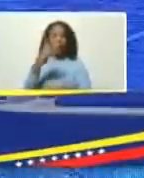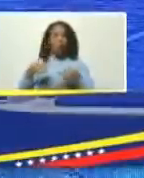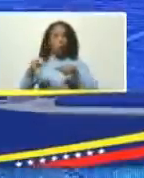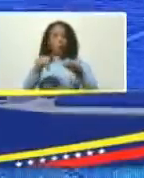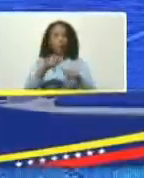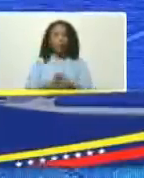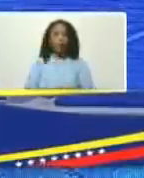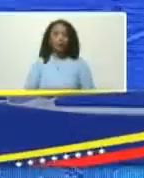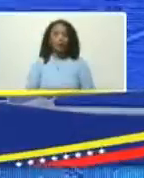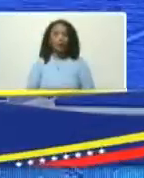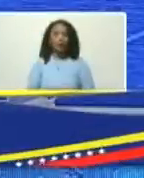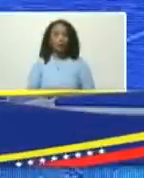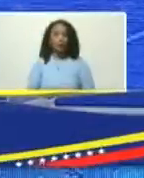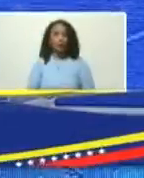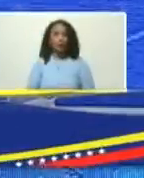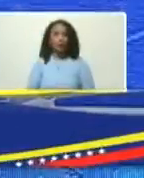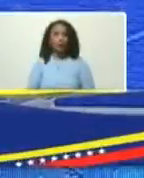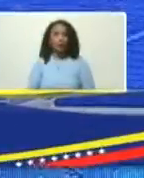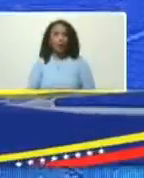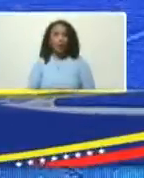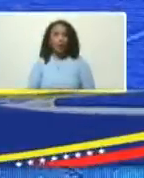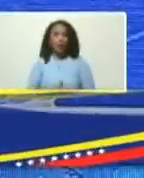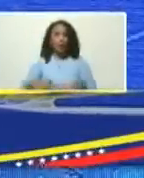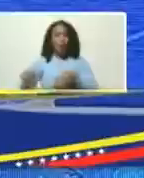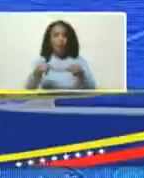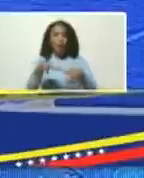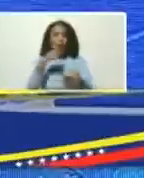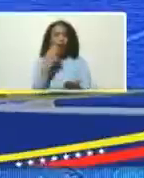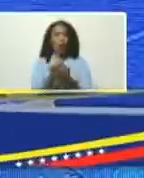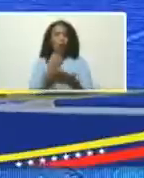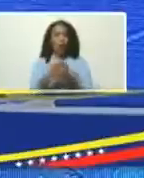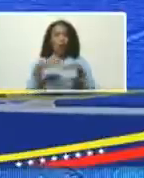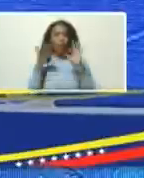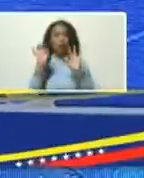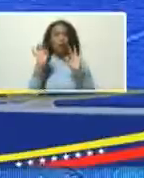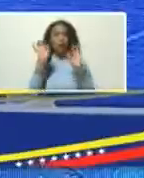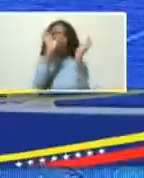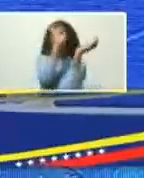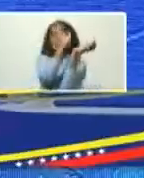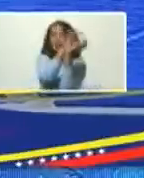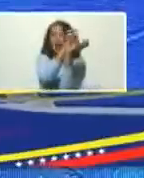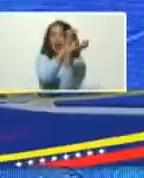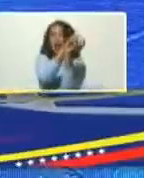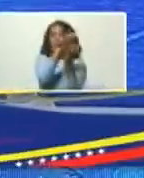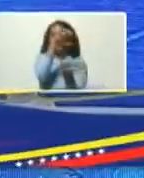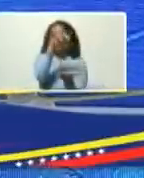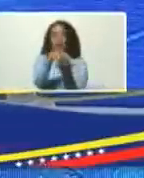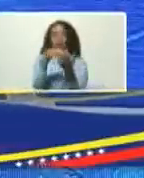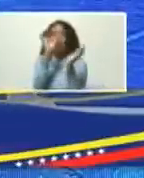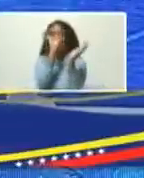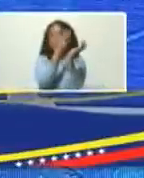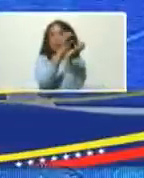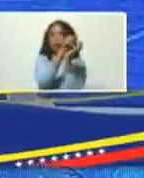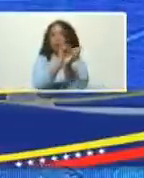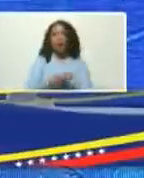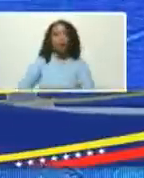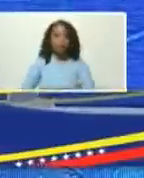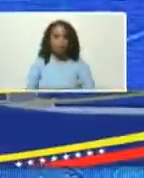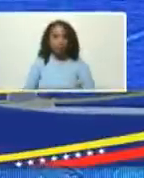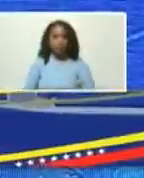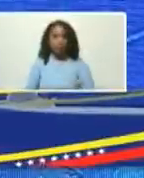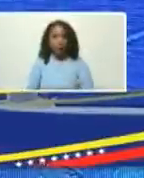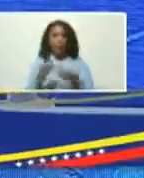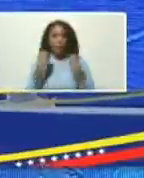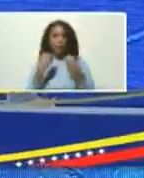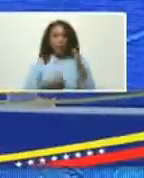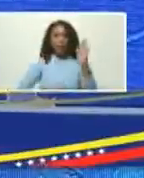la zona económica especial de margarita estado no esparta para el